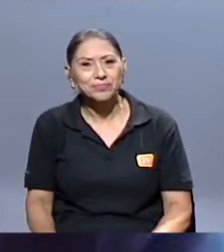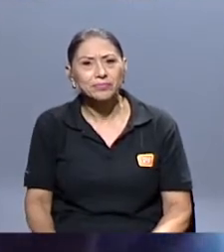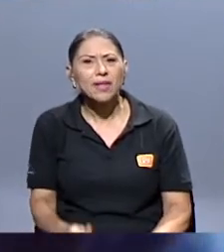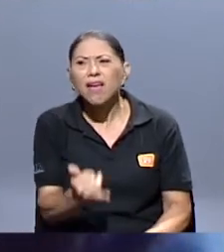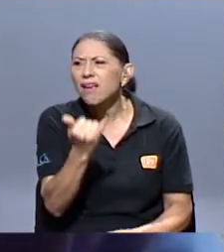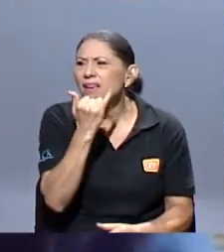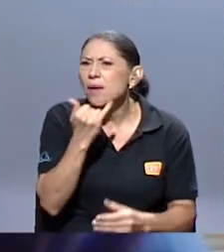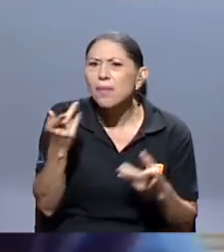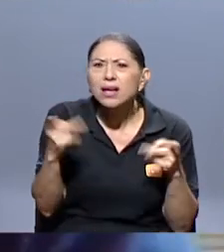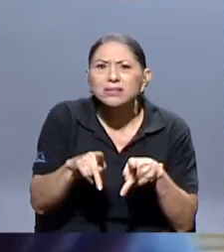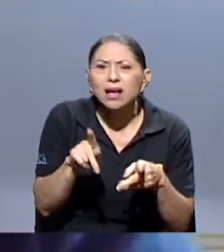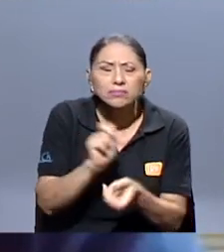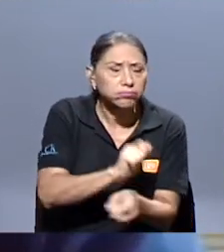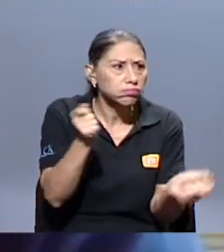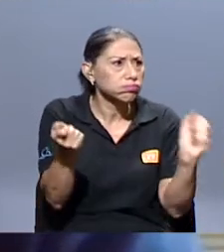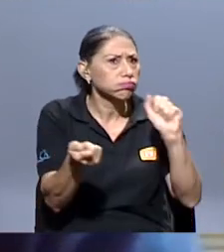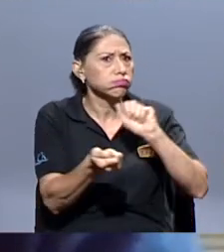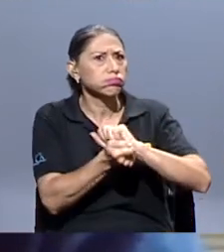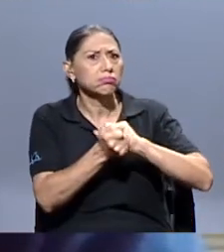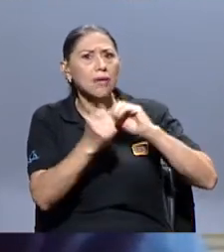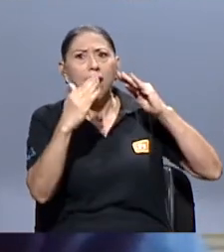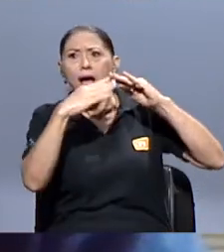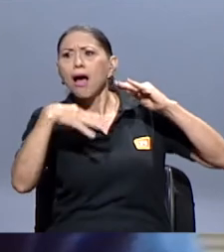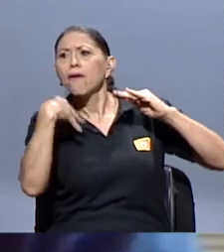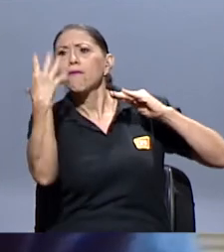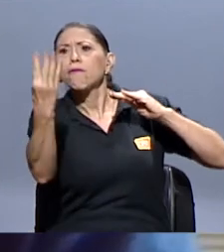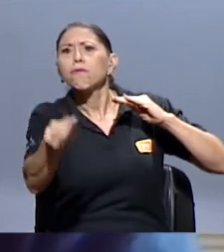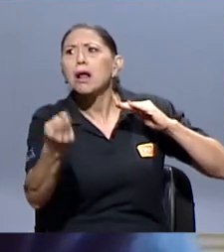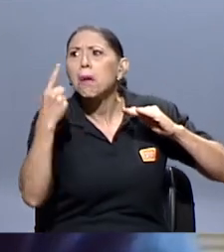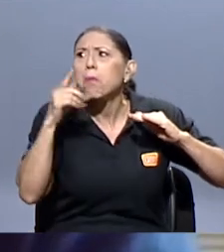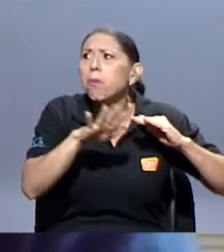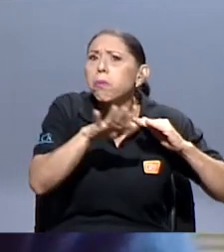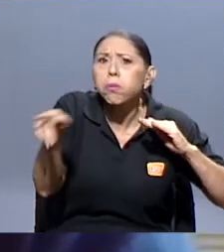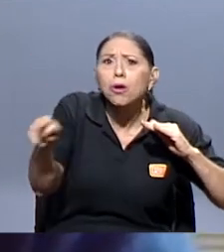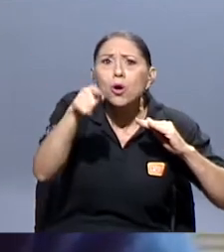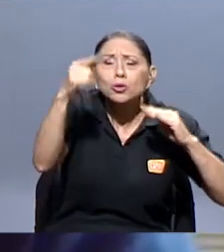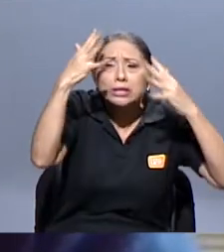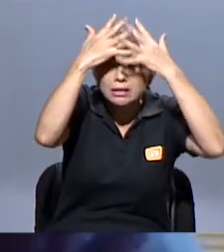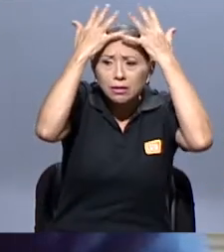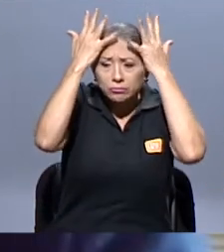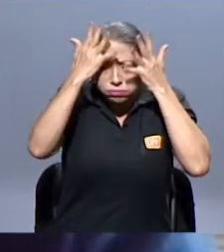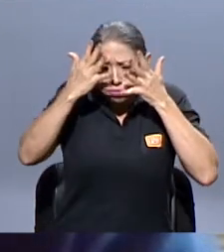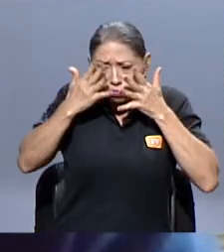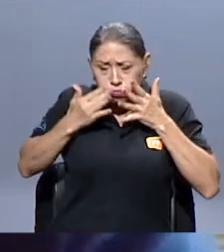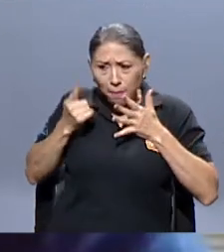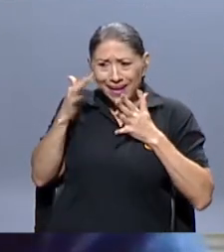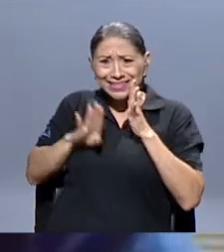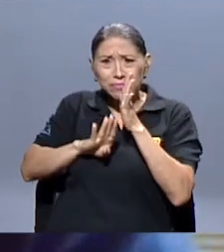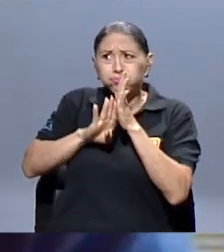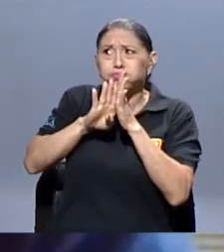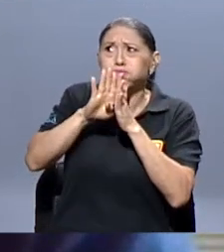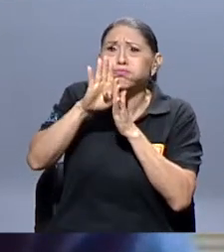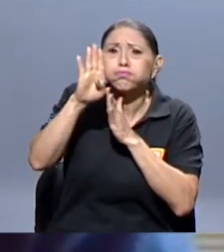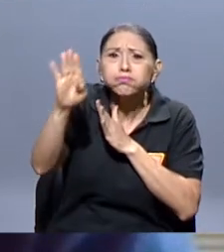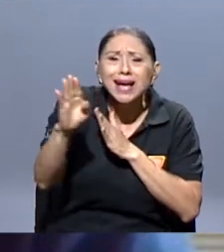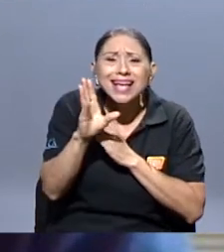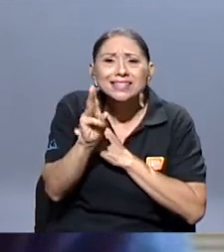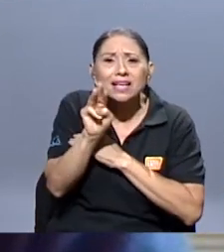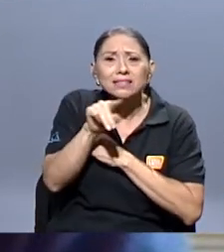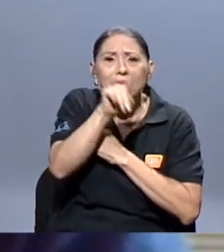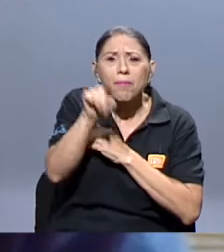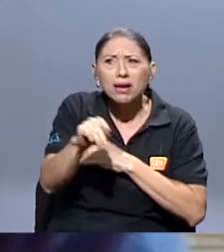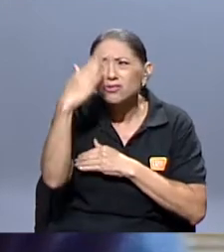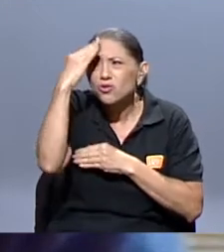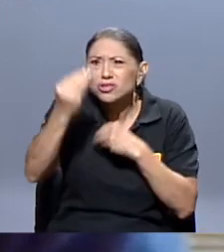pasa? ¿Cambió la pauta? ¿Afuera se echa algo invisible y te vistes de astronauta? Pensaba, 6 de marzo sin imaginar que sería el